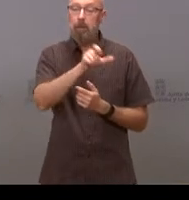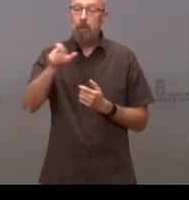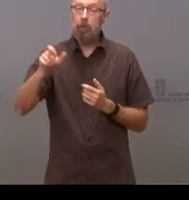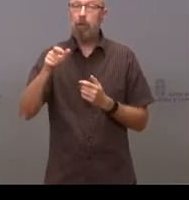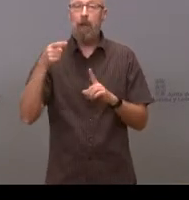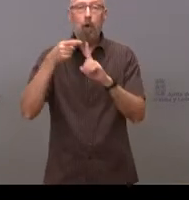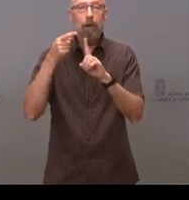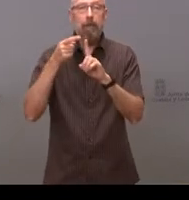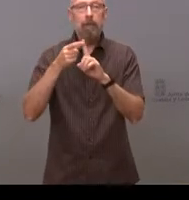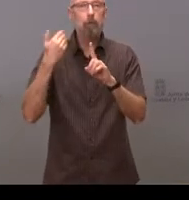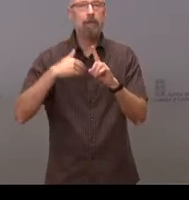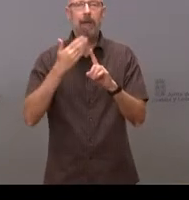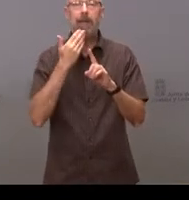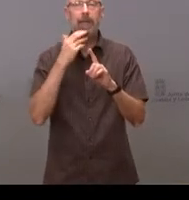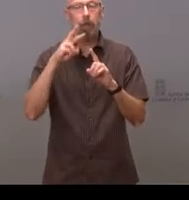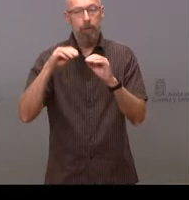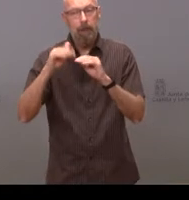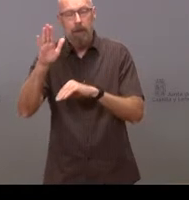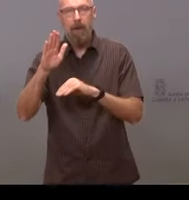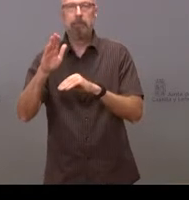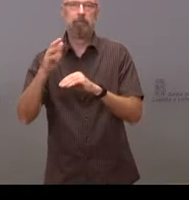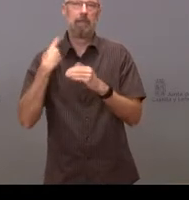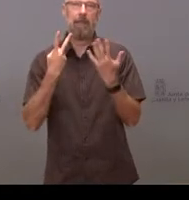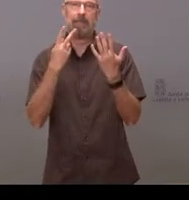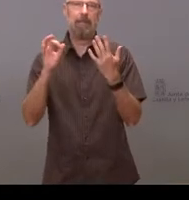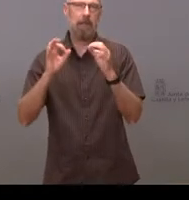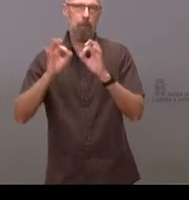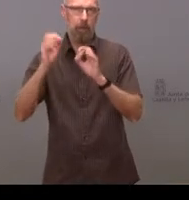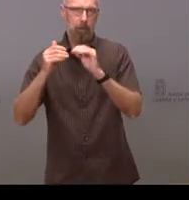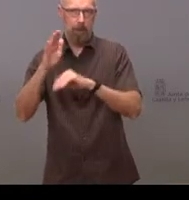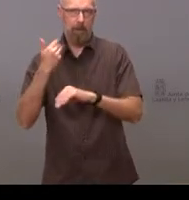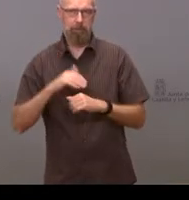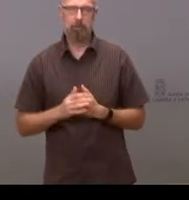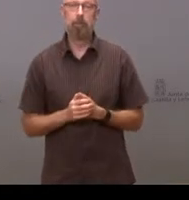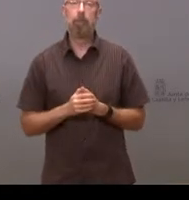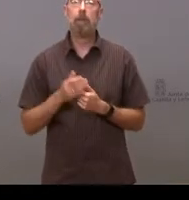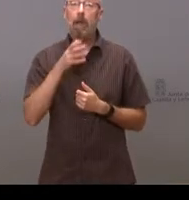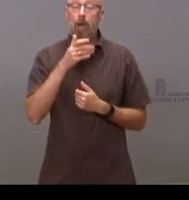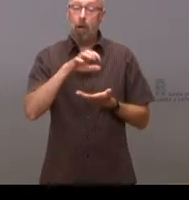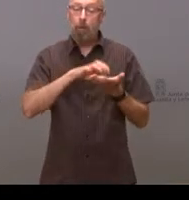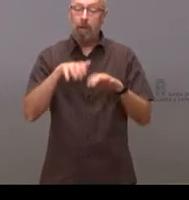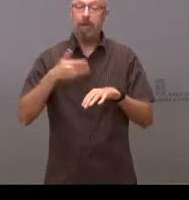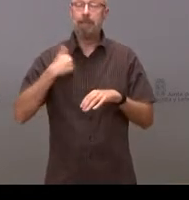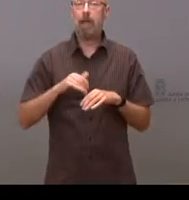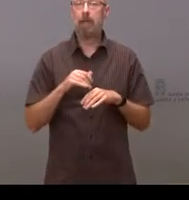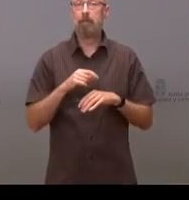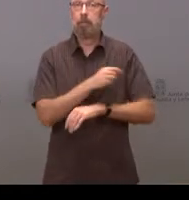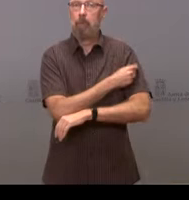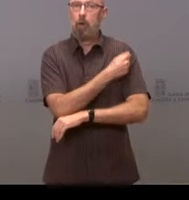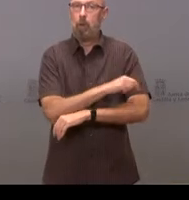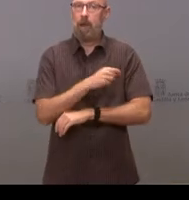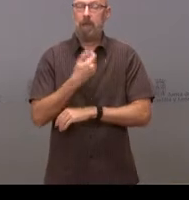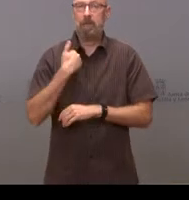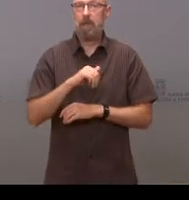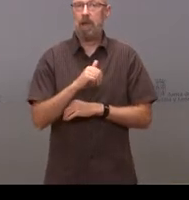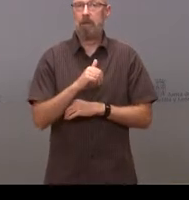Es decir, de los mayores de 12 años. En nuestra comunidad estamos ya vacunando al 96% de las…